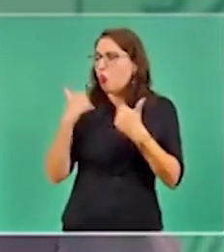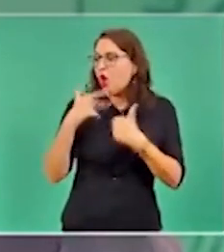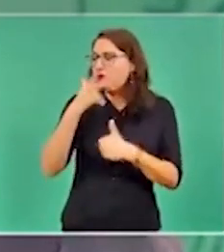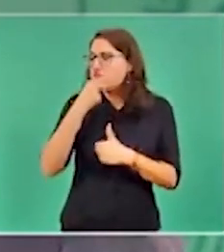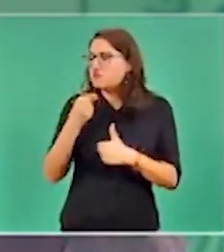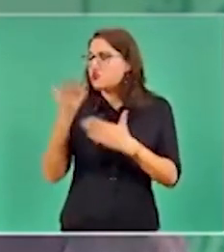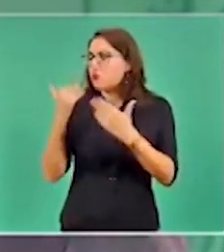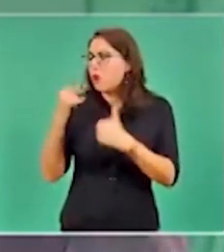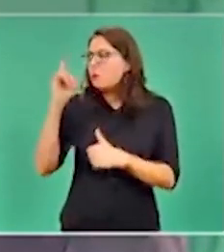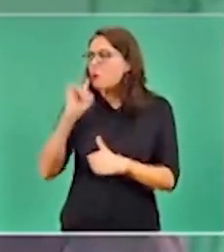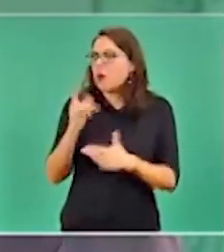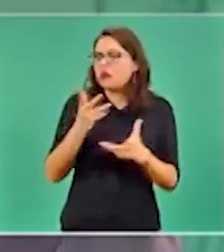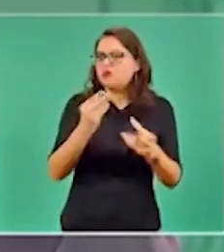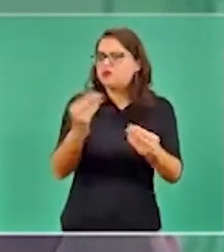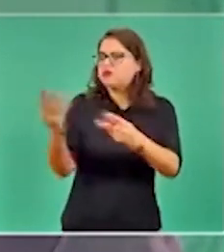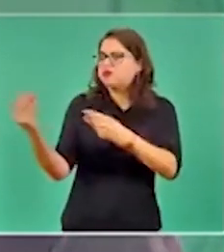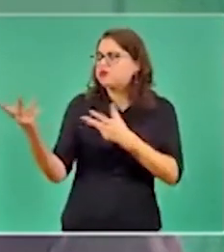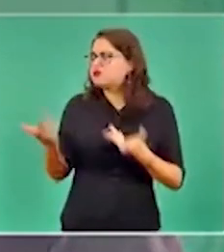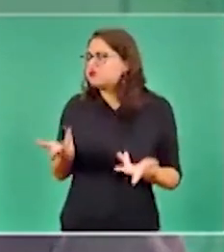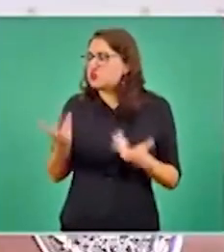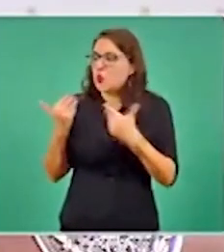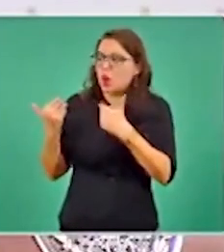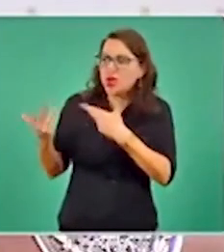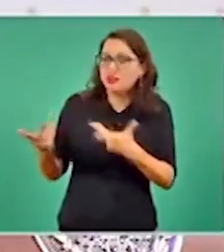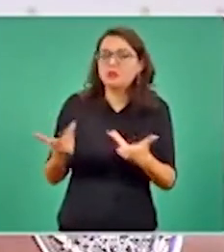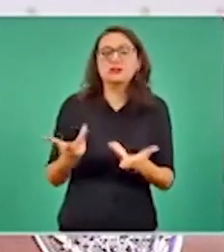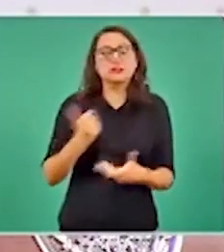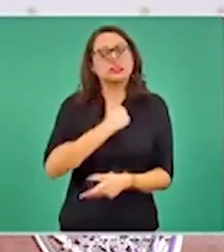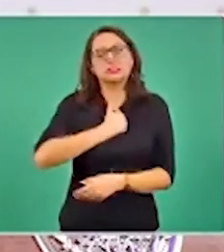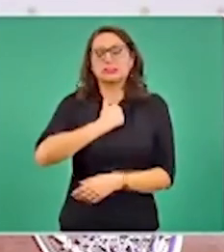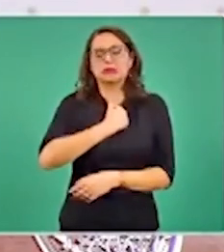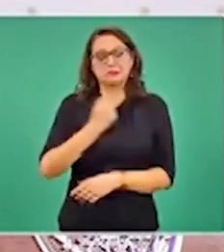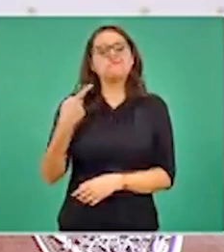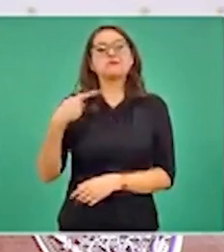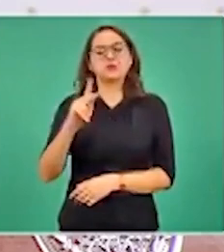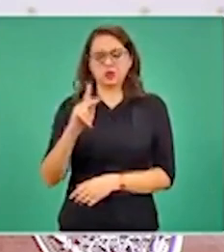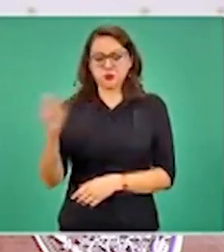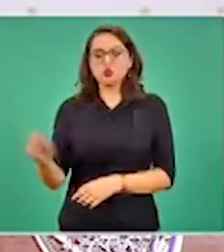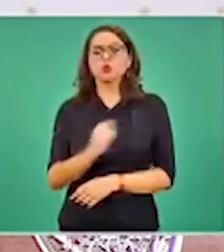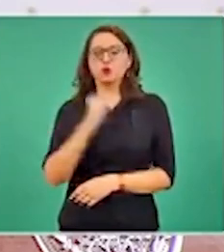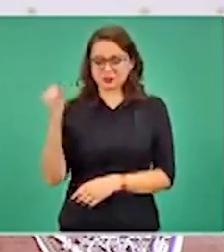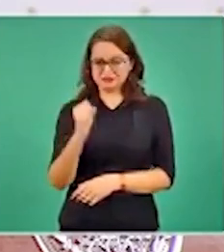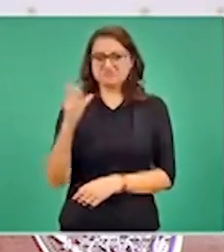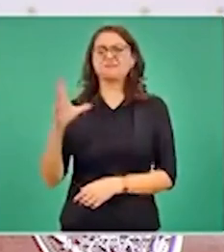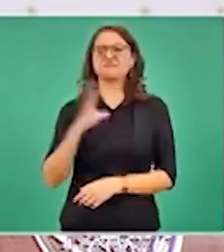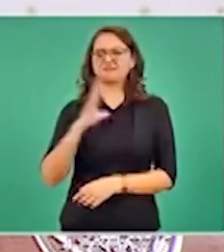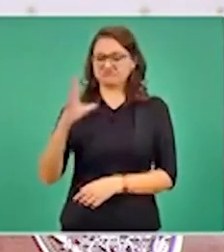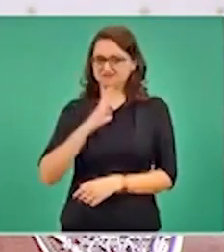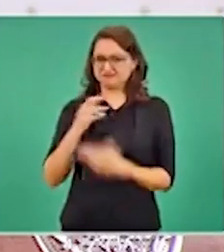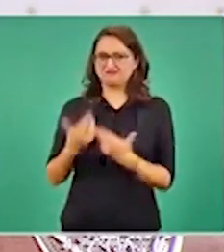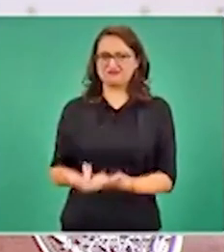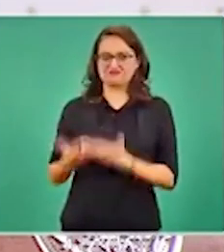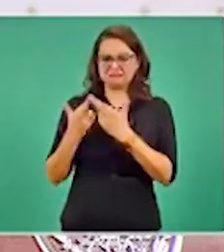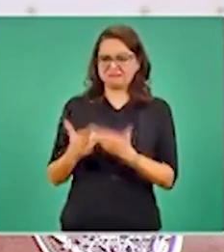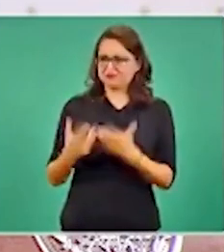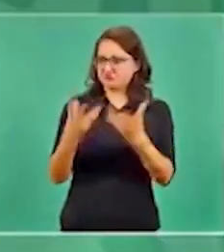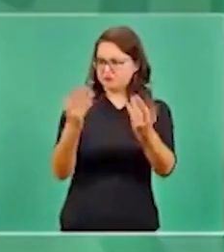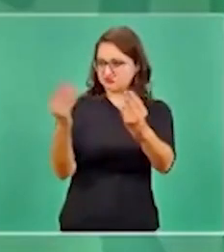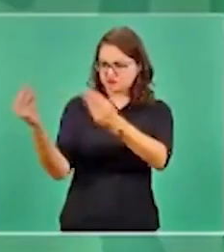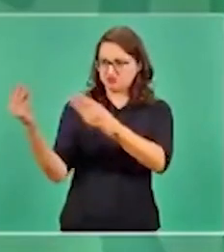continuar con la obra de transformación. Y esto, en su momento,